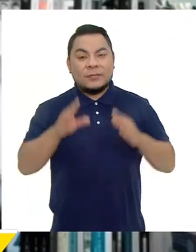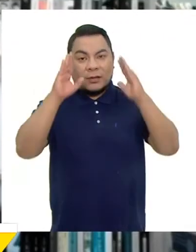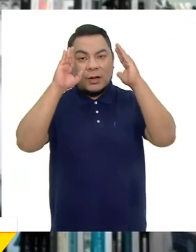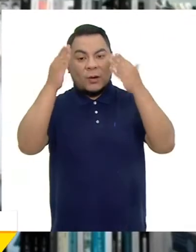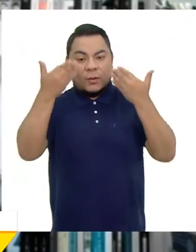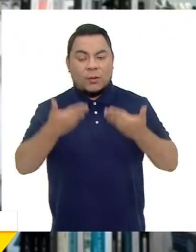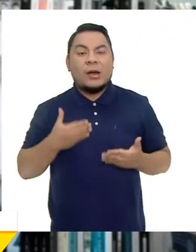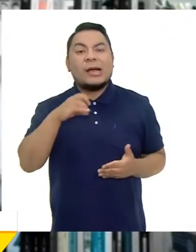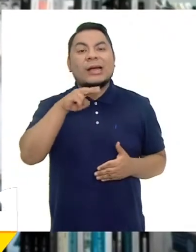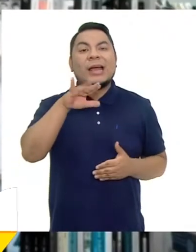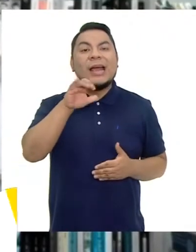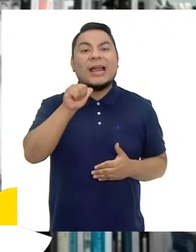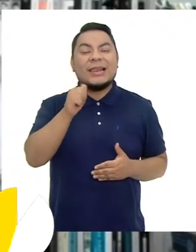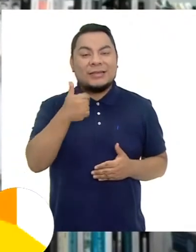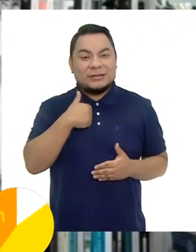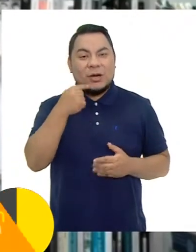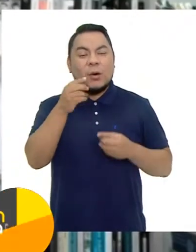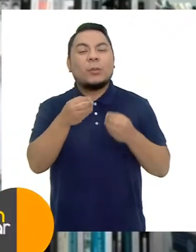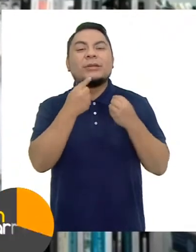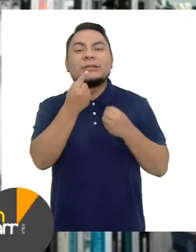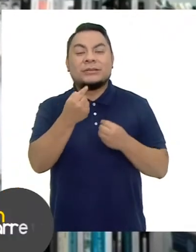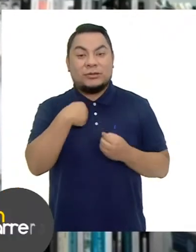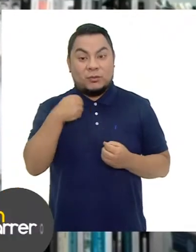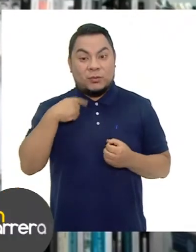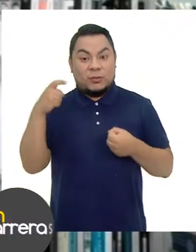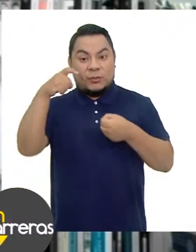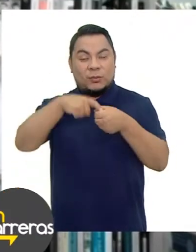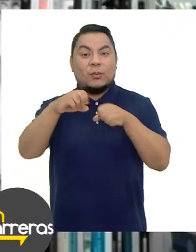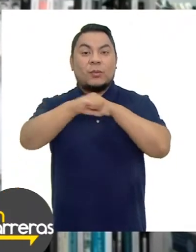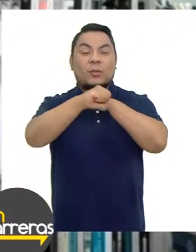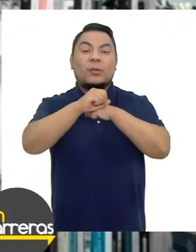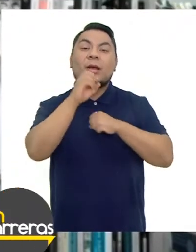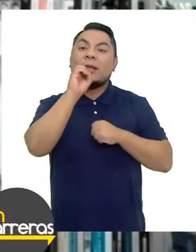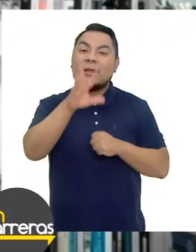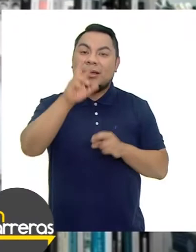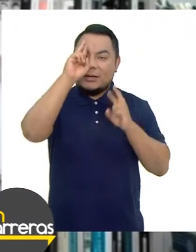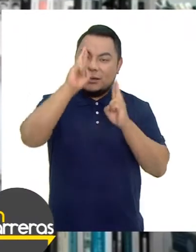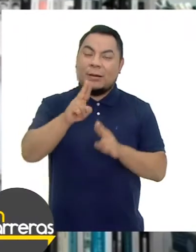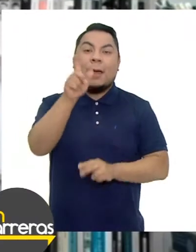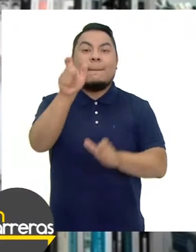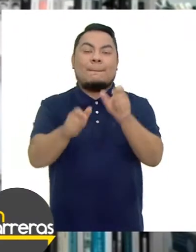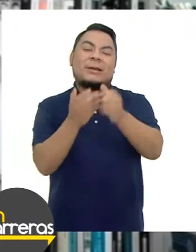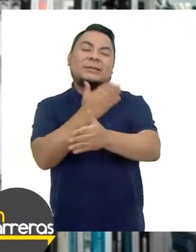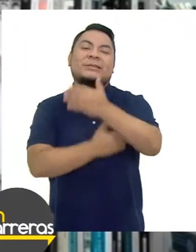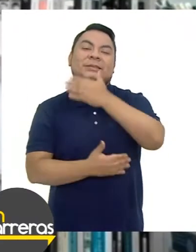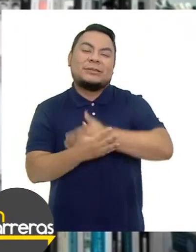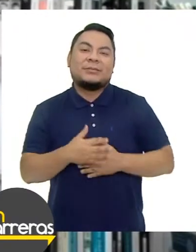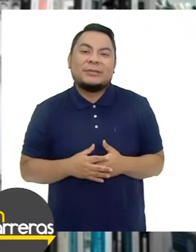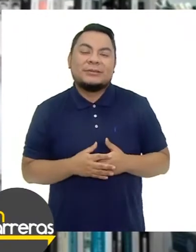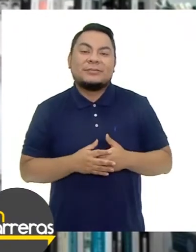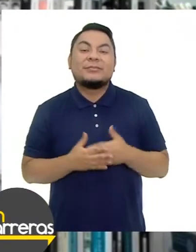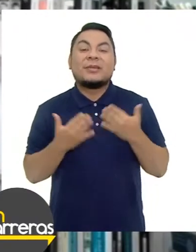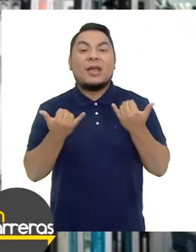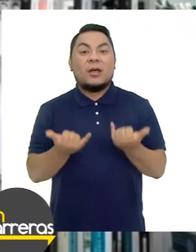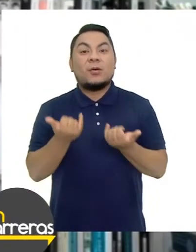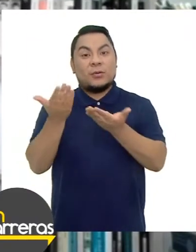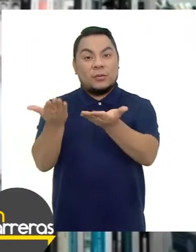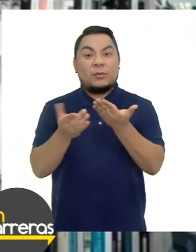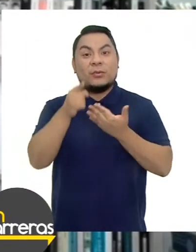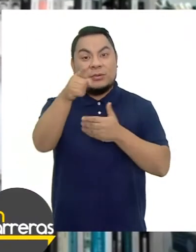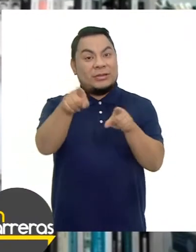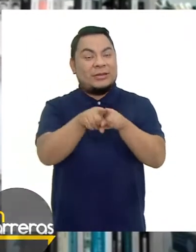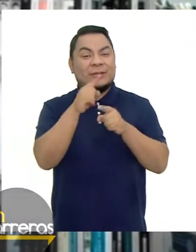Hola soy Carla Mendoza ¿Cómo están? Les cuento que ya reunía En campaña Dígalo con respeto Persona con discapacidad